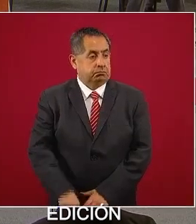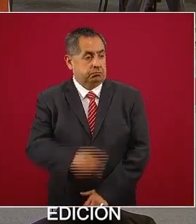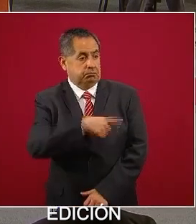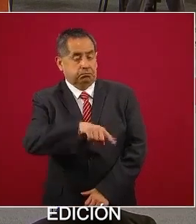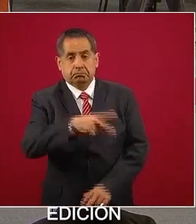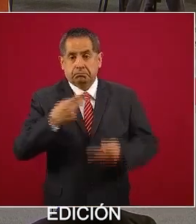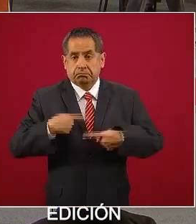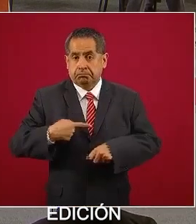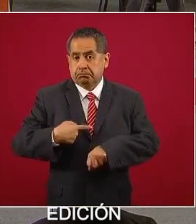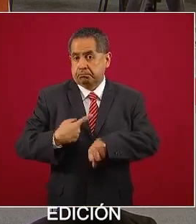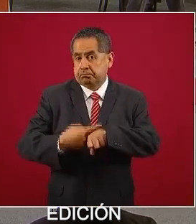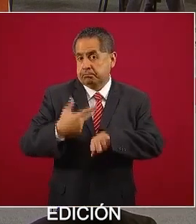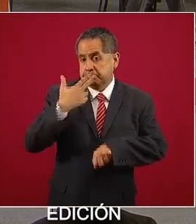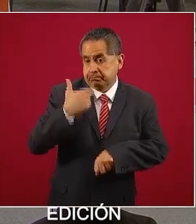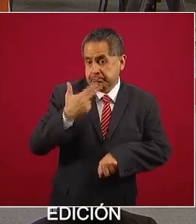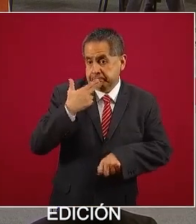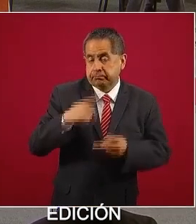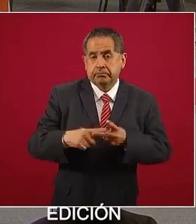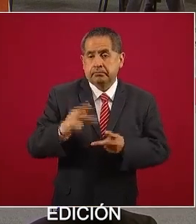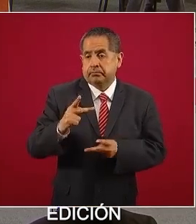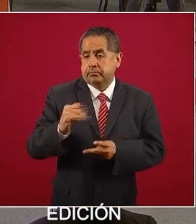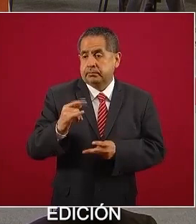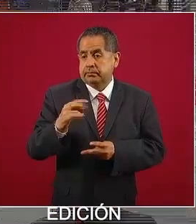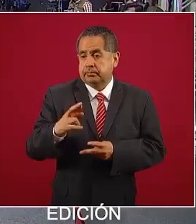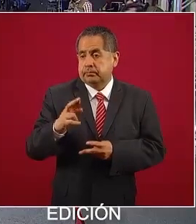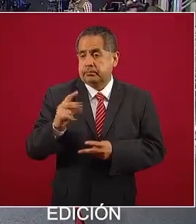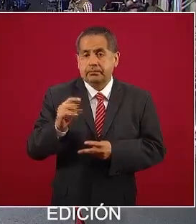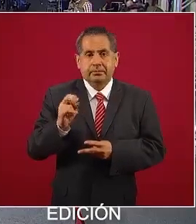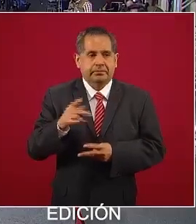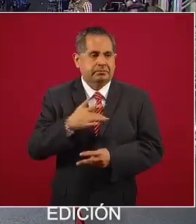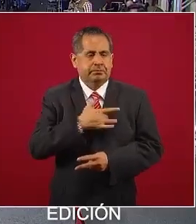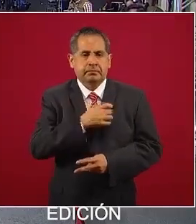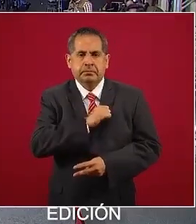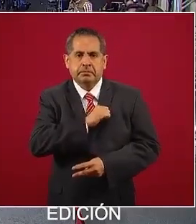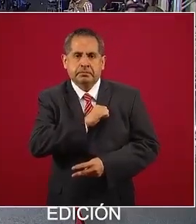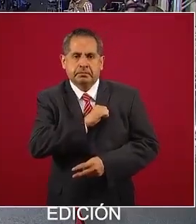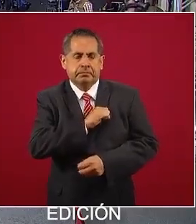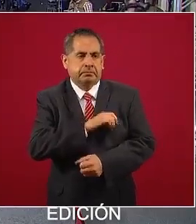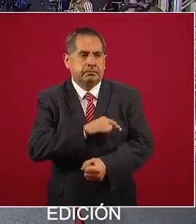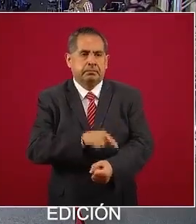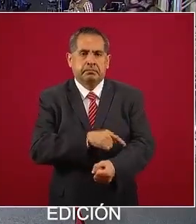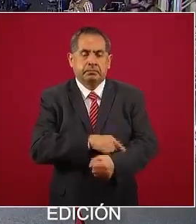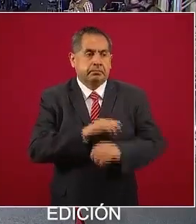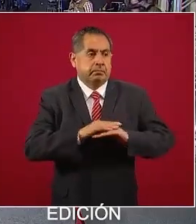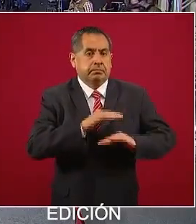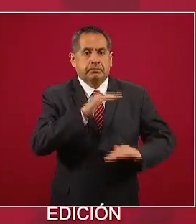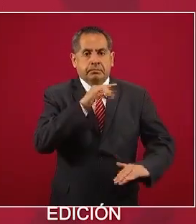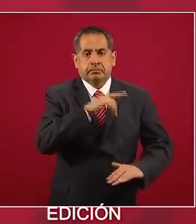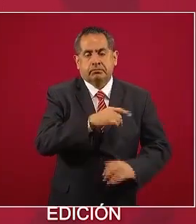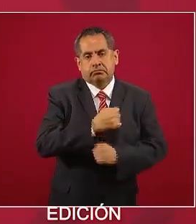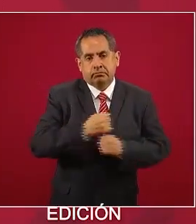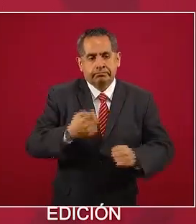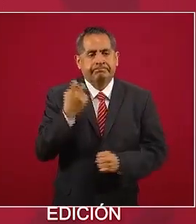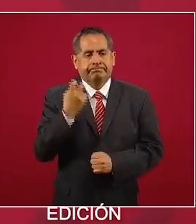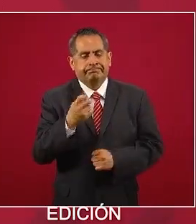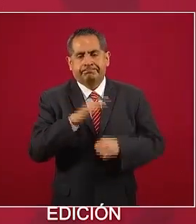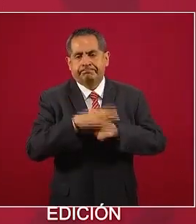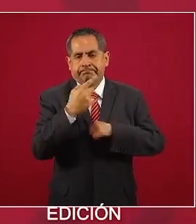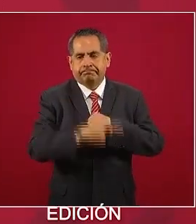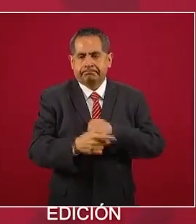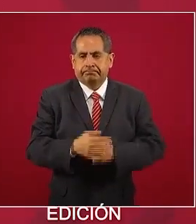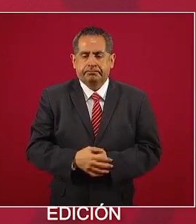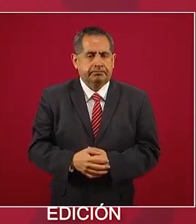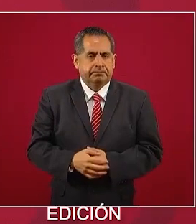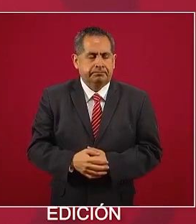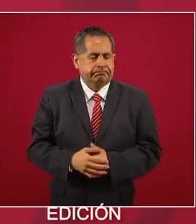hipertensas, quienes tienen hipertensión es más probable que tengan obesidad, etcétera, etcétera. Ahora, ¿qué